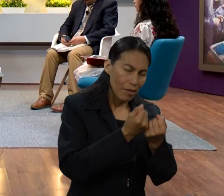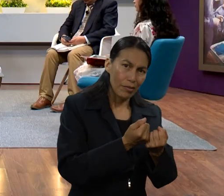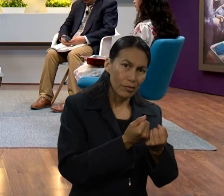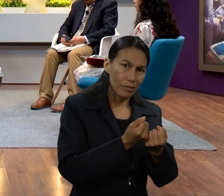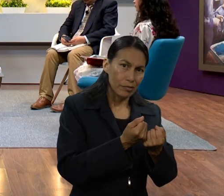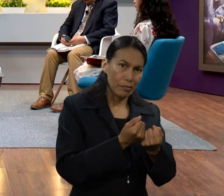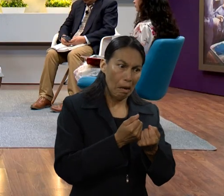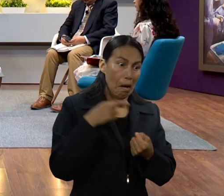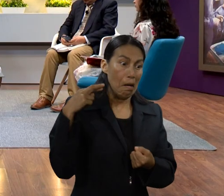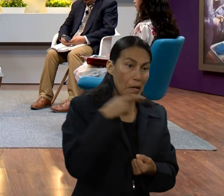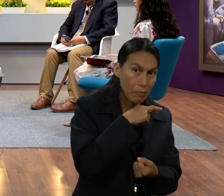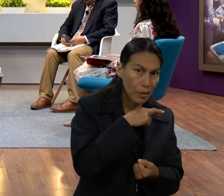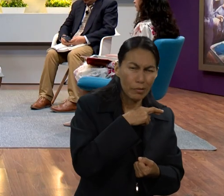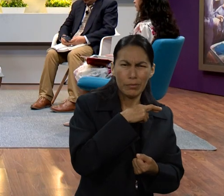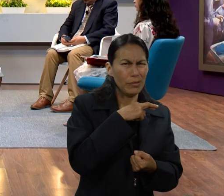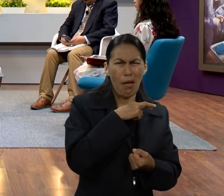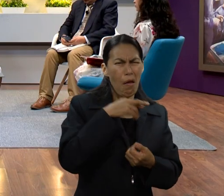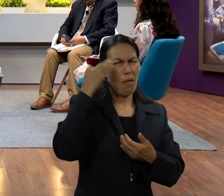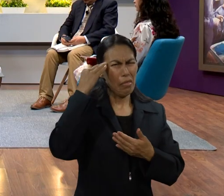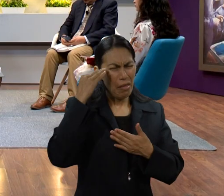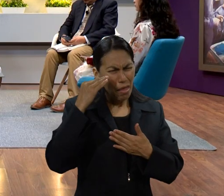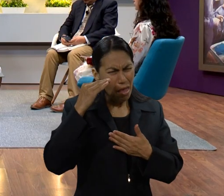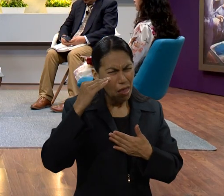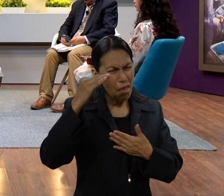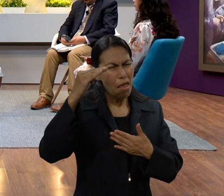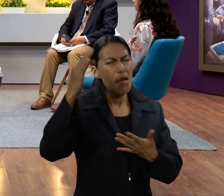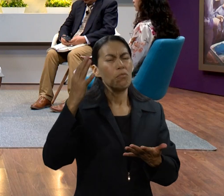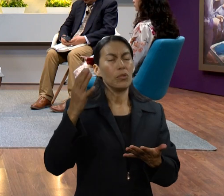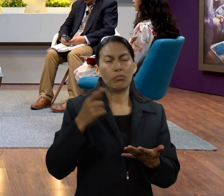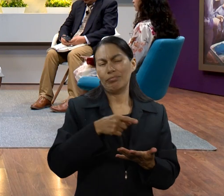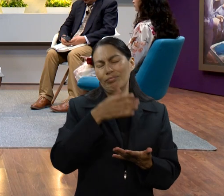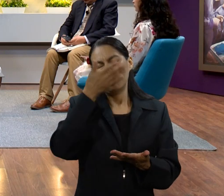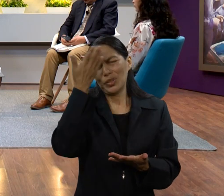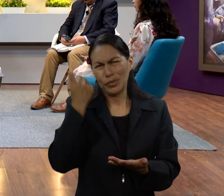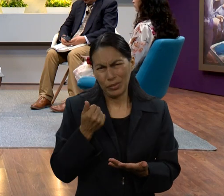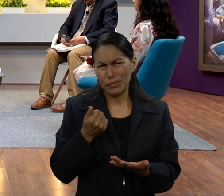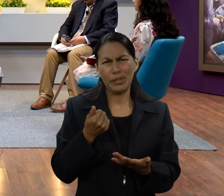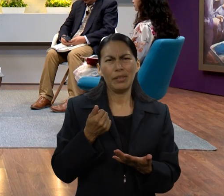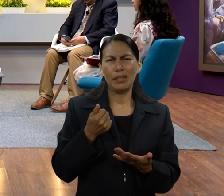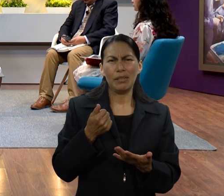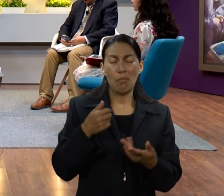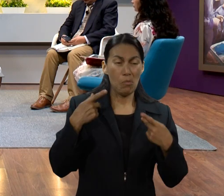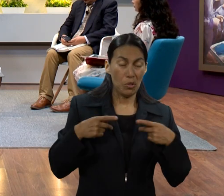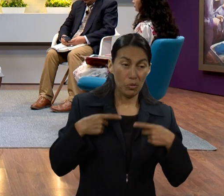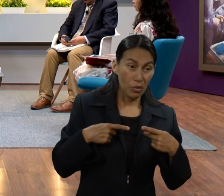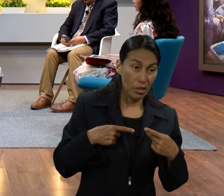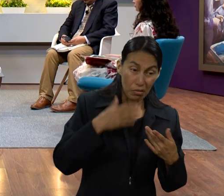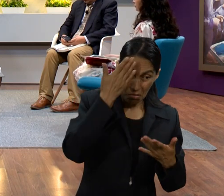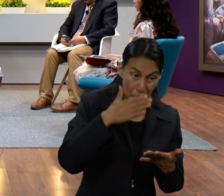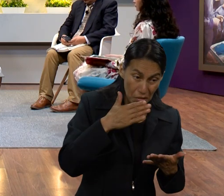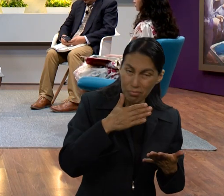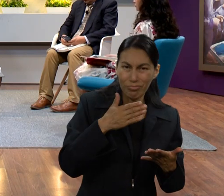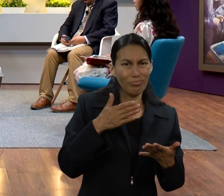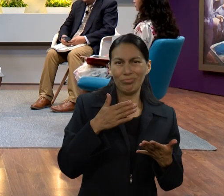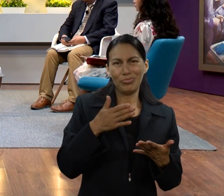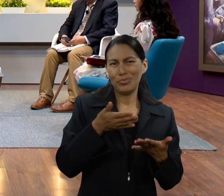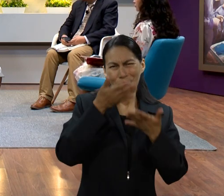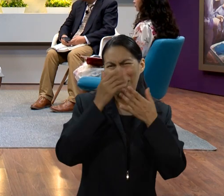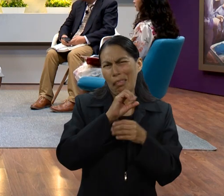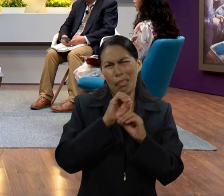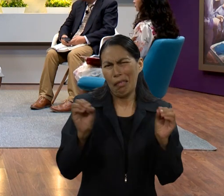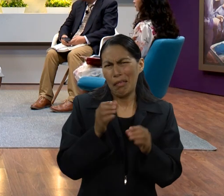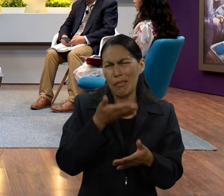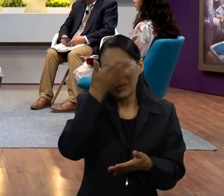efectivo, sino que iba a pasar mucho, mucho tiempo. Un tiempo, una fecha que no le fue revelada al ser